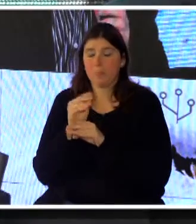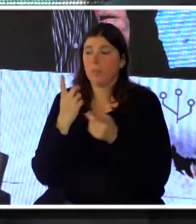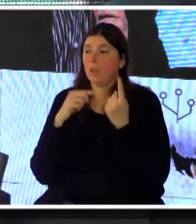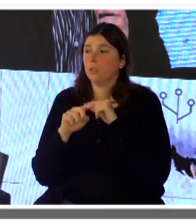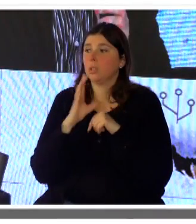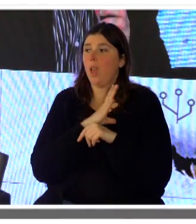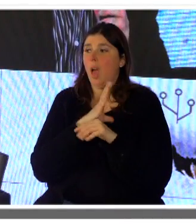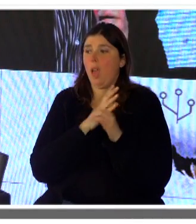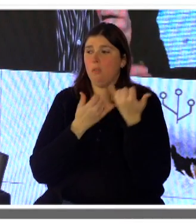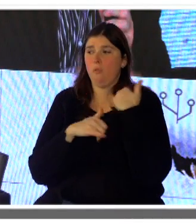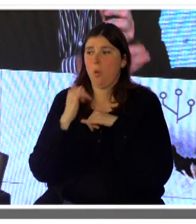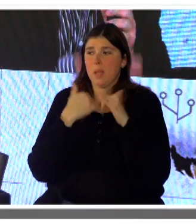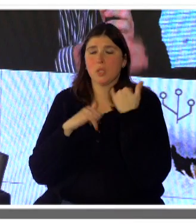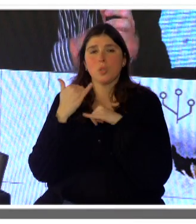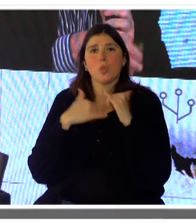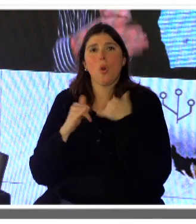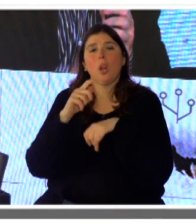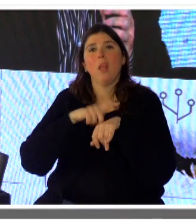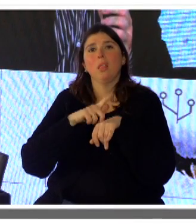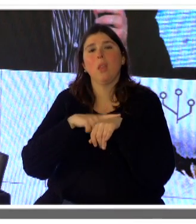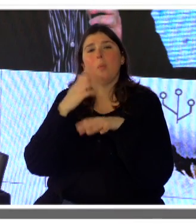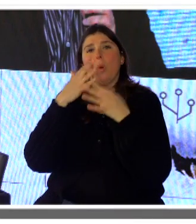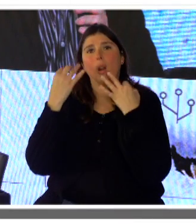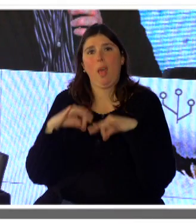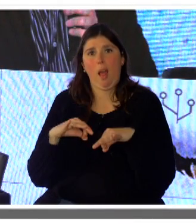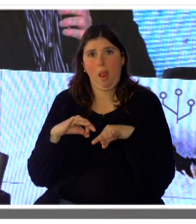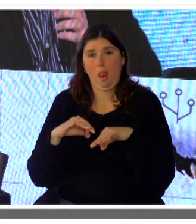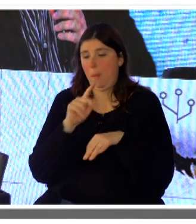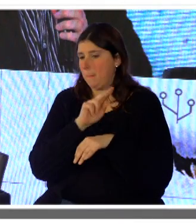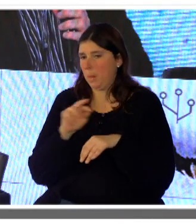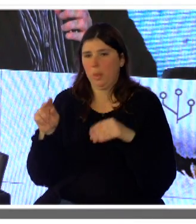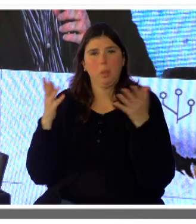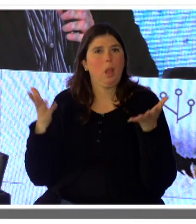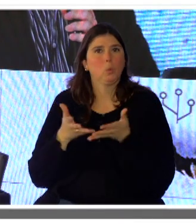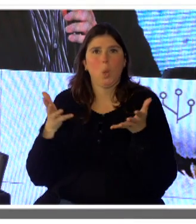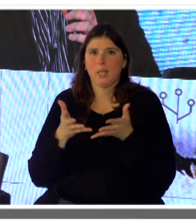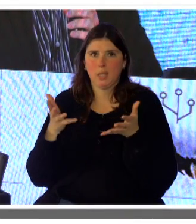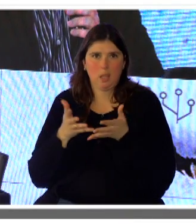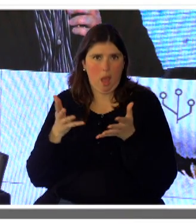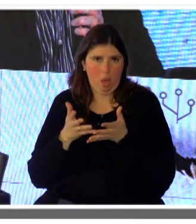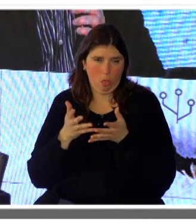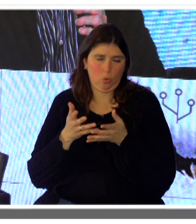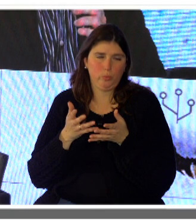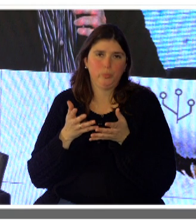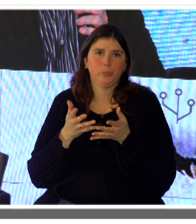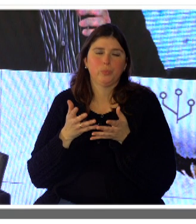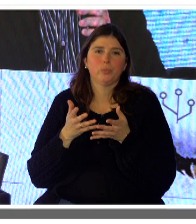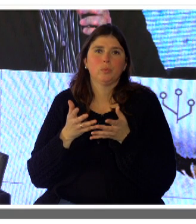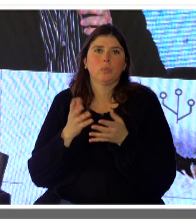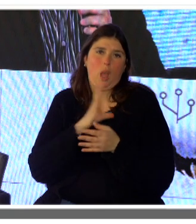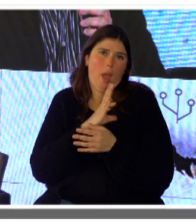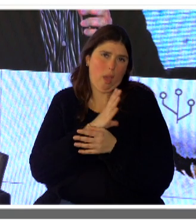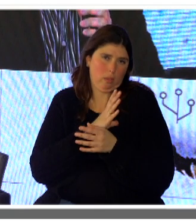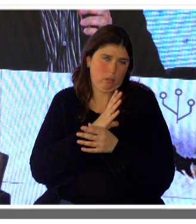real, mejor dicho, que tenemos permanentemente actualizado, porque obviamente esto no es en tiempo real, implica una acción